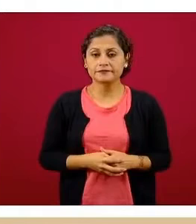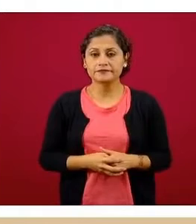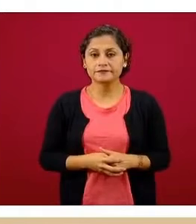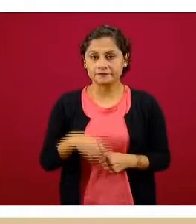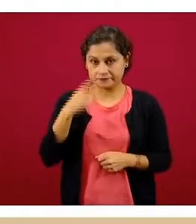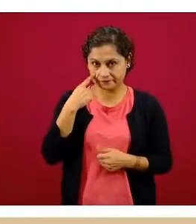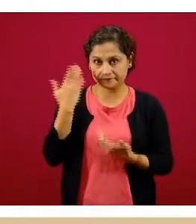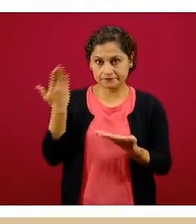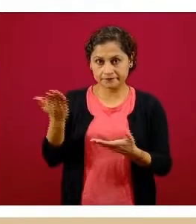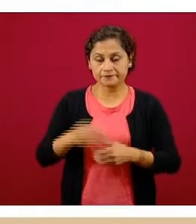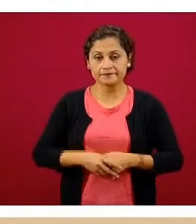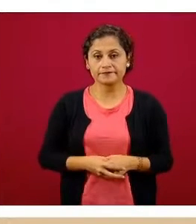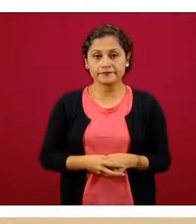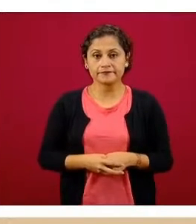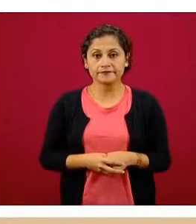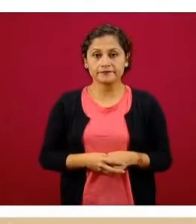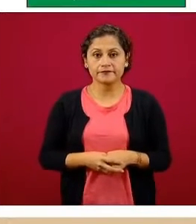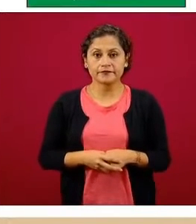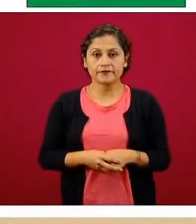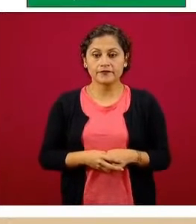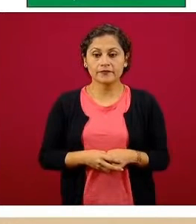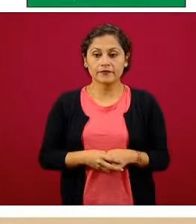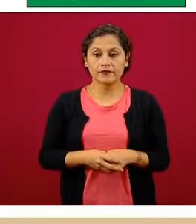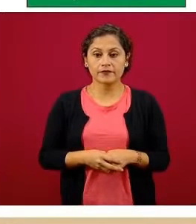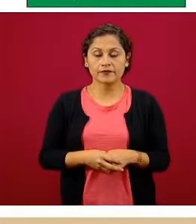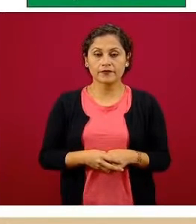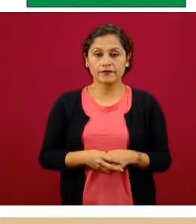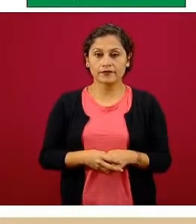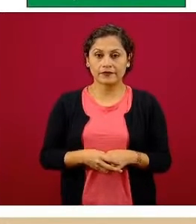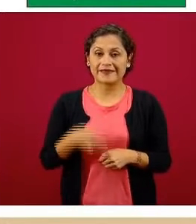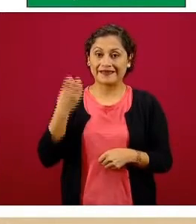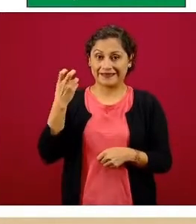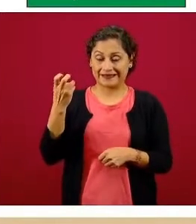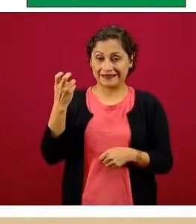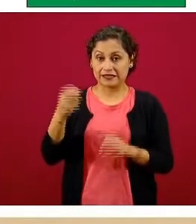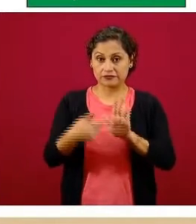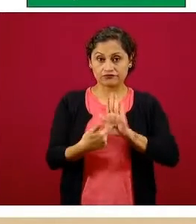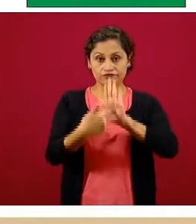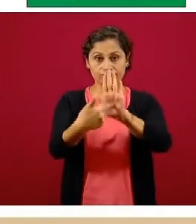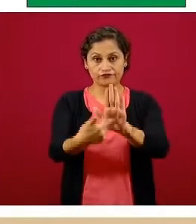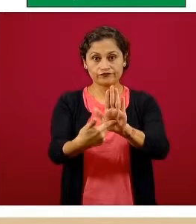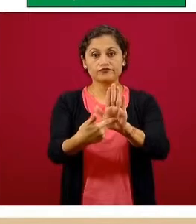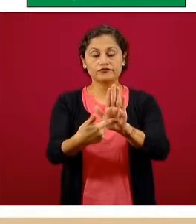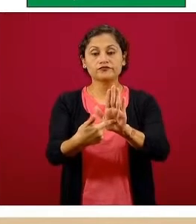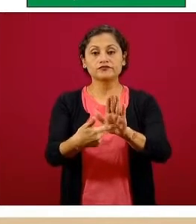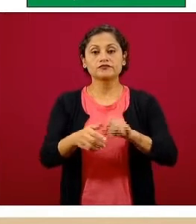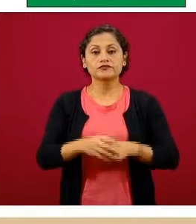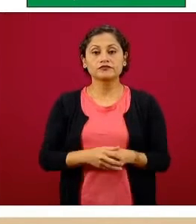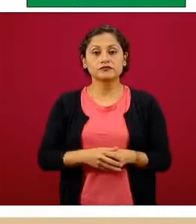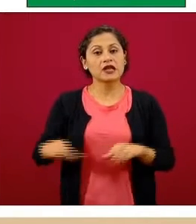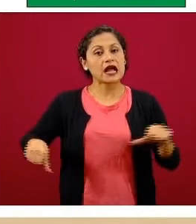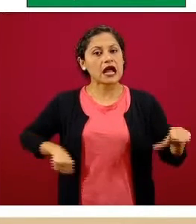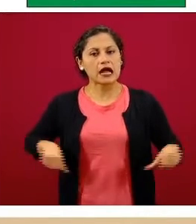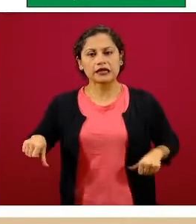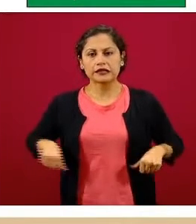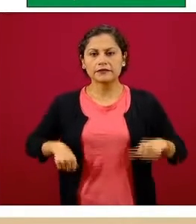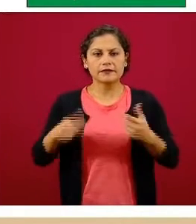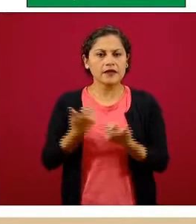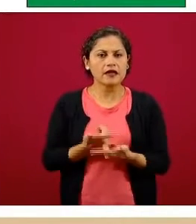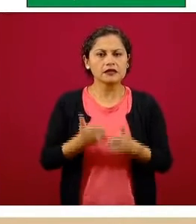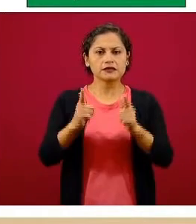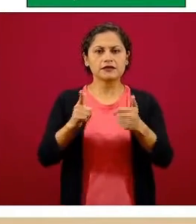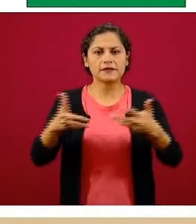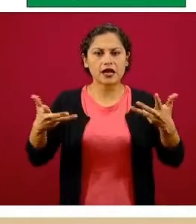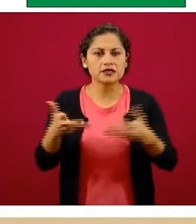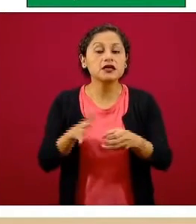Veamos, por favor, la siguiente diapositiva, porque aquí precisamente tenemos cuáles son las actividades que pueden llevarse a